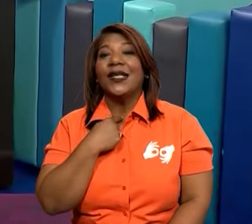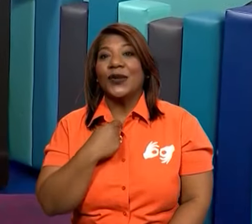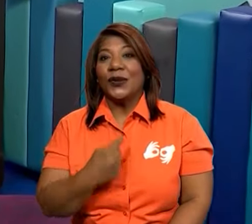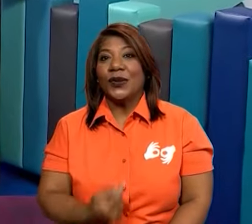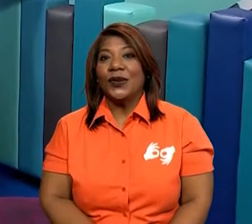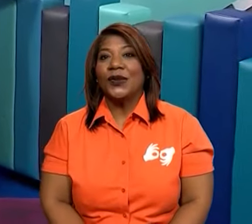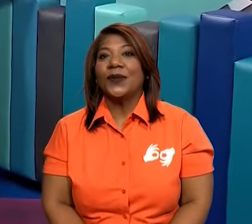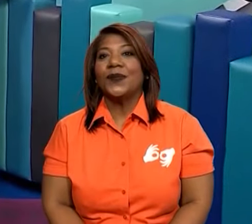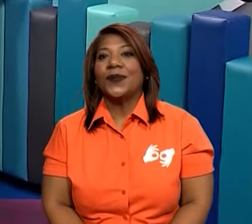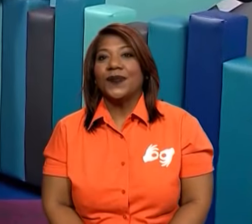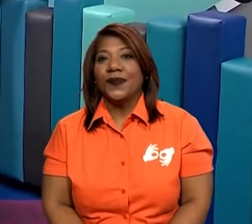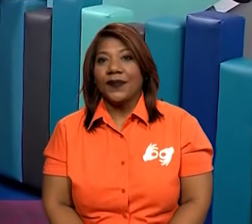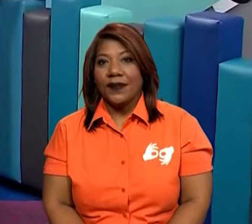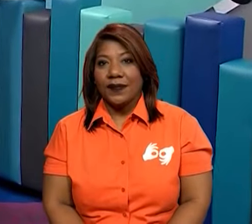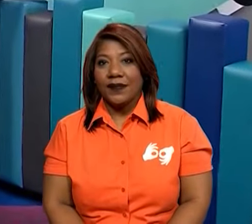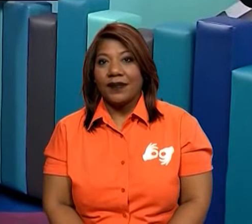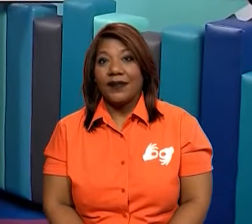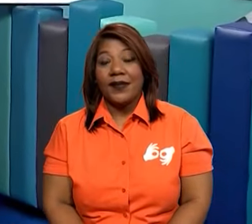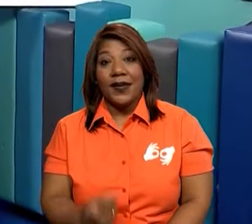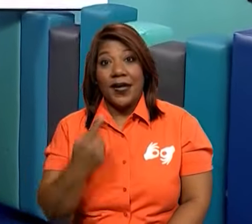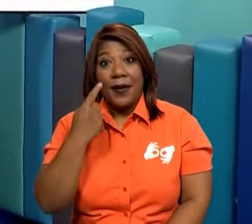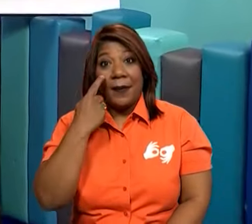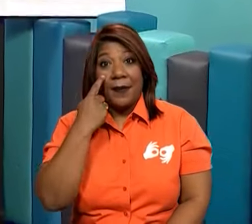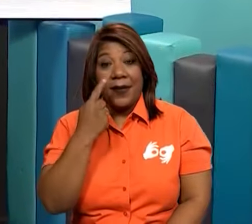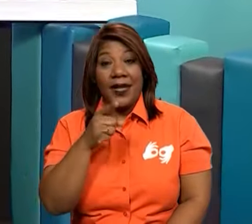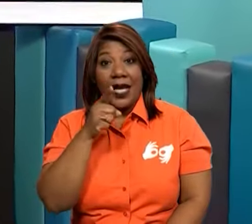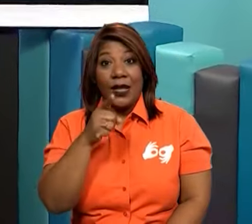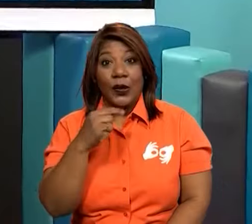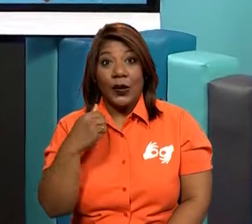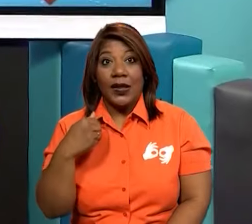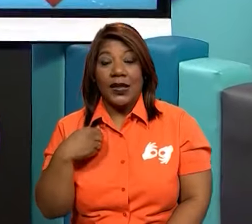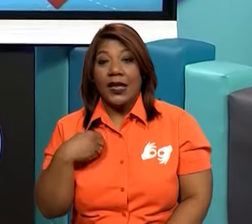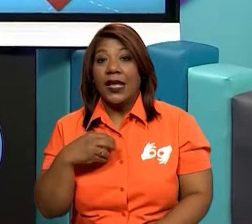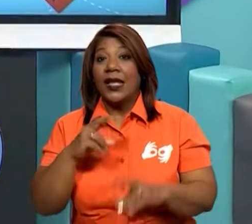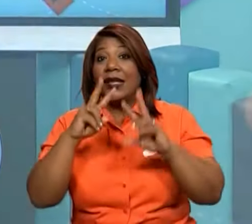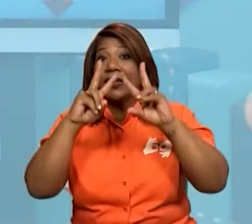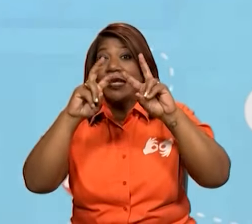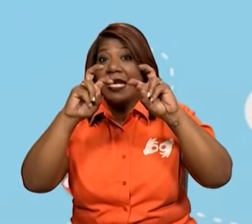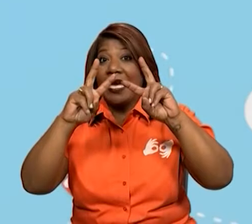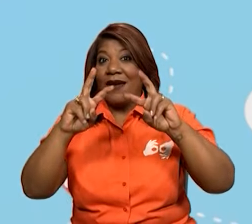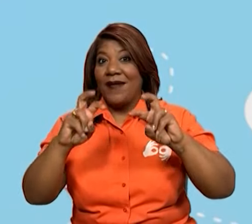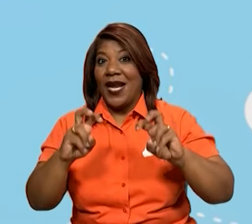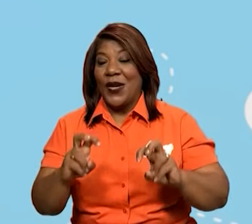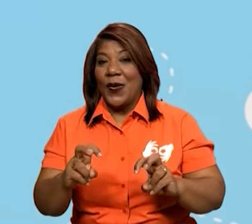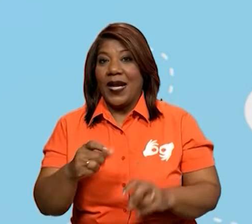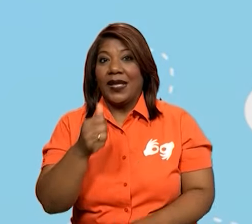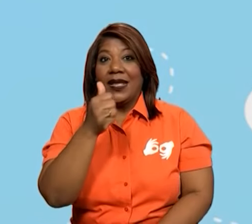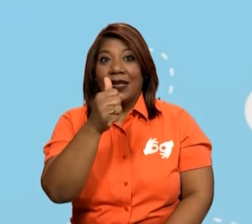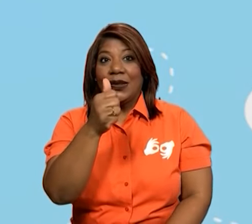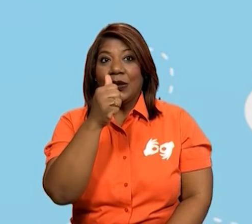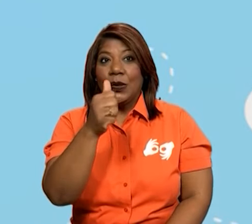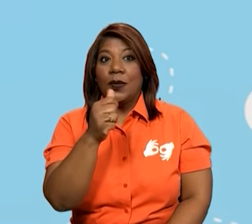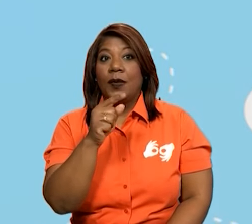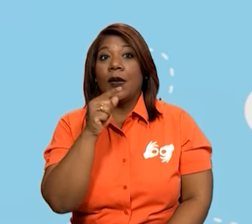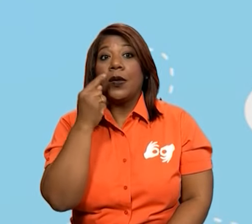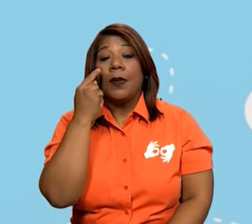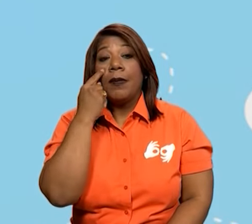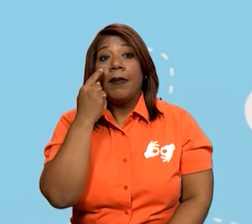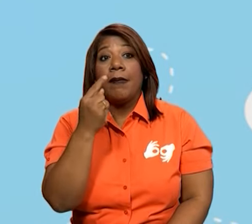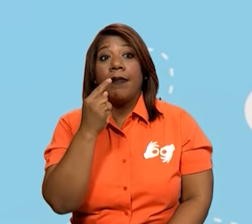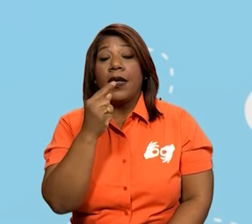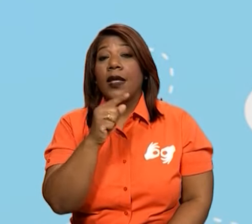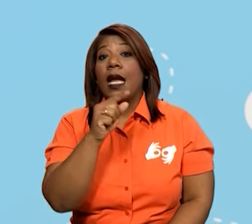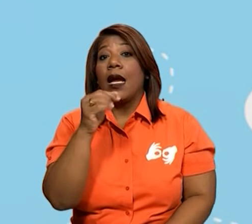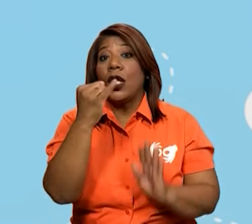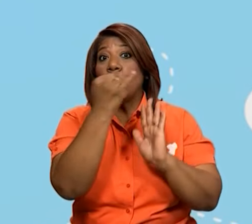Acompáñame entonces finalmente a la actividad de autoevaluación. Indica con una línea la relación